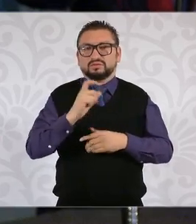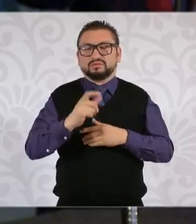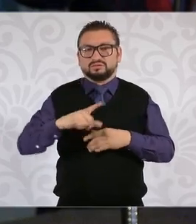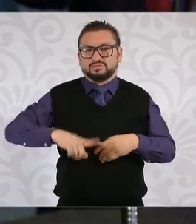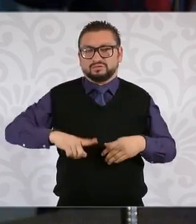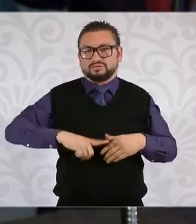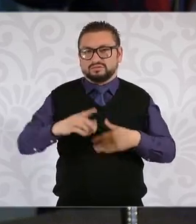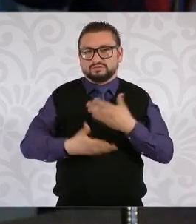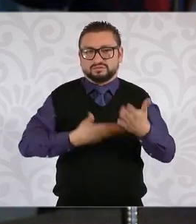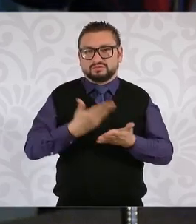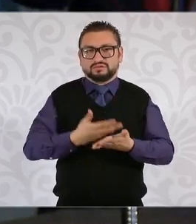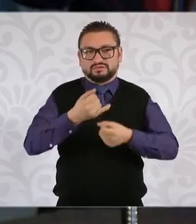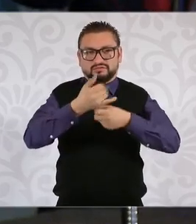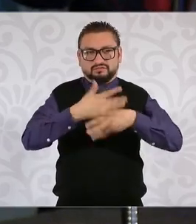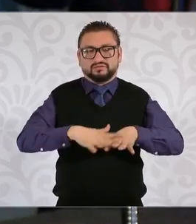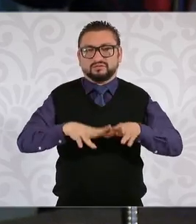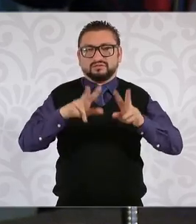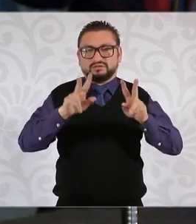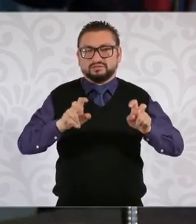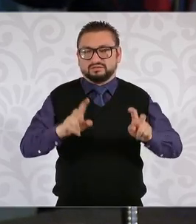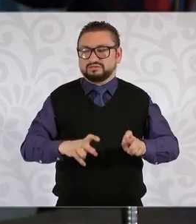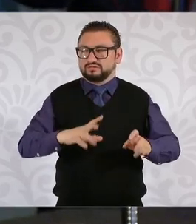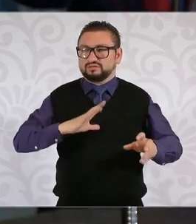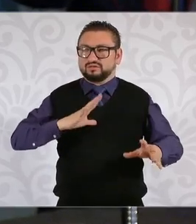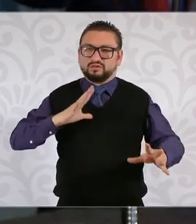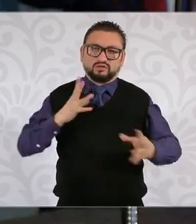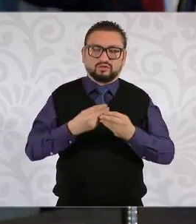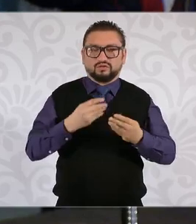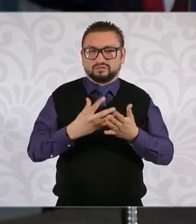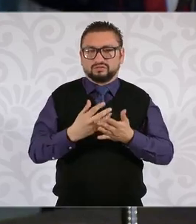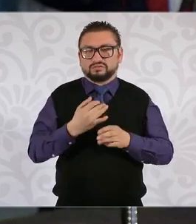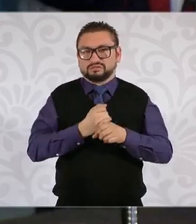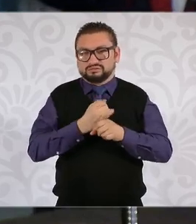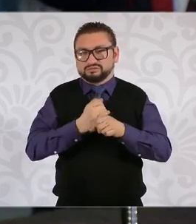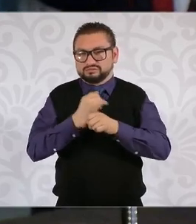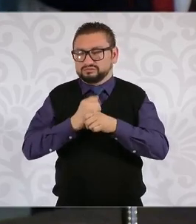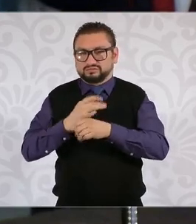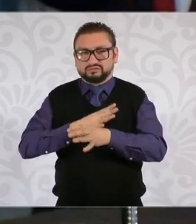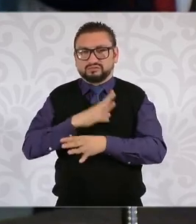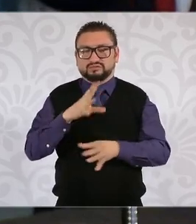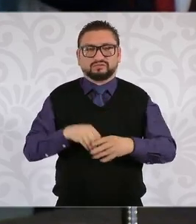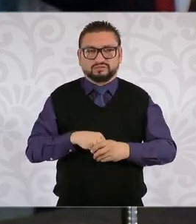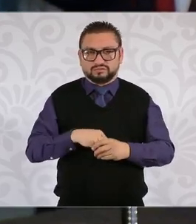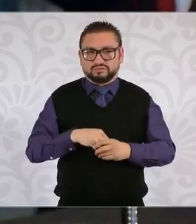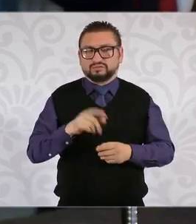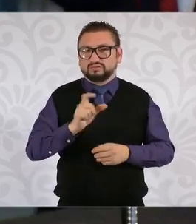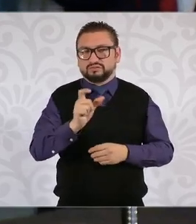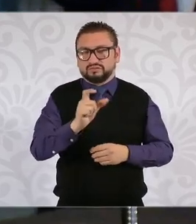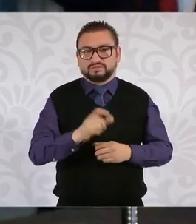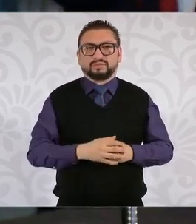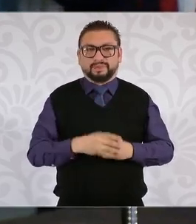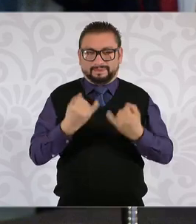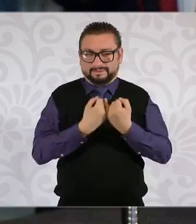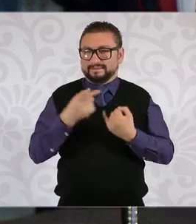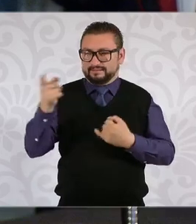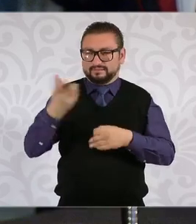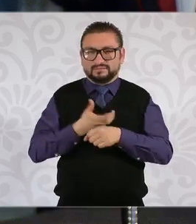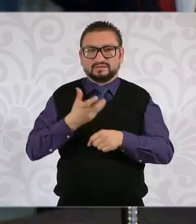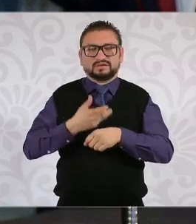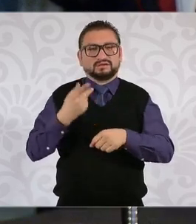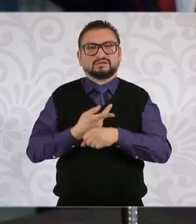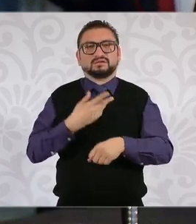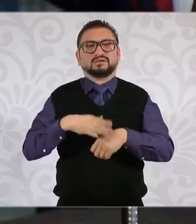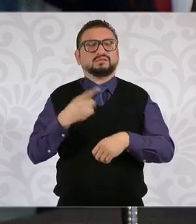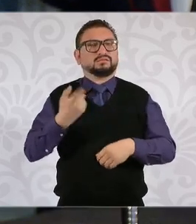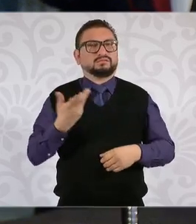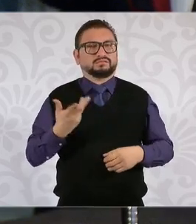del gobierno un informe en torno a lo que han recabado respecto de esta investigación y qué sucede con Estados Unidos? ¿Por qué